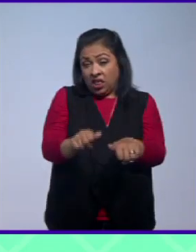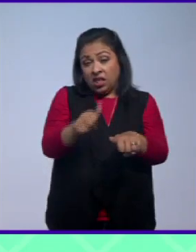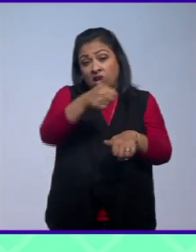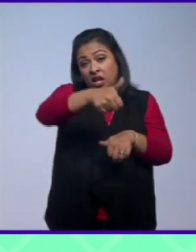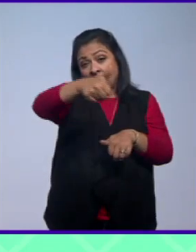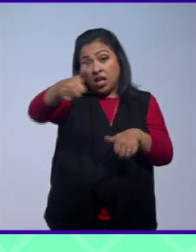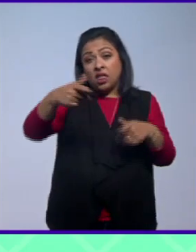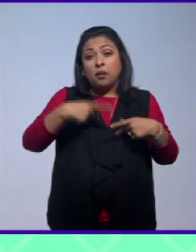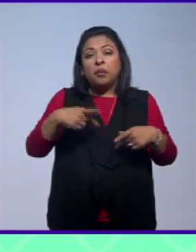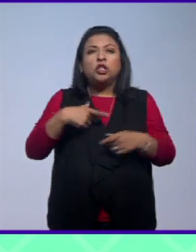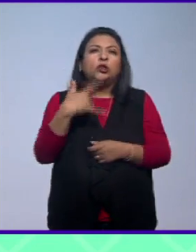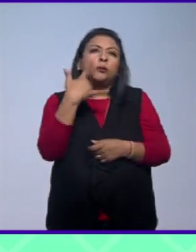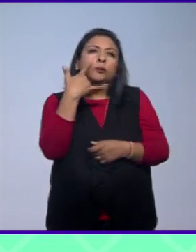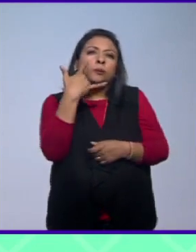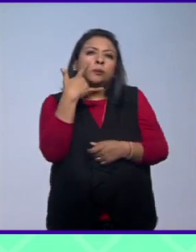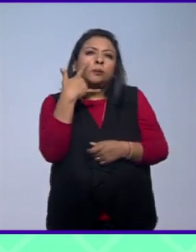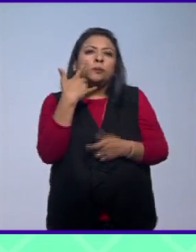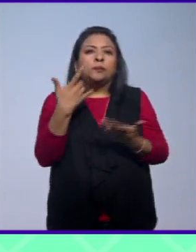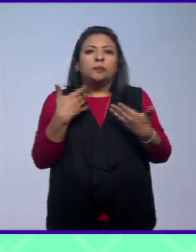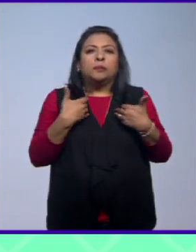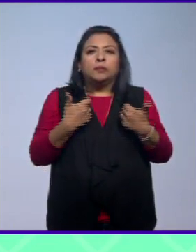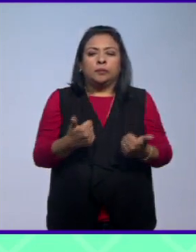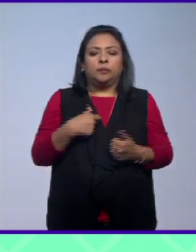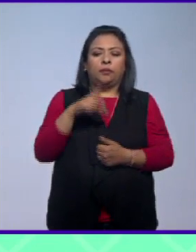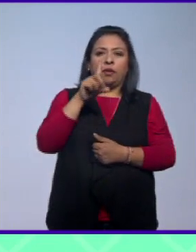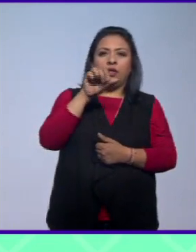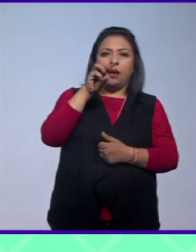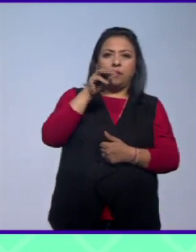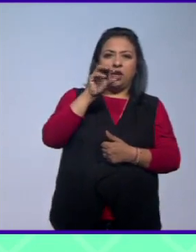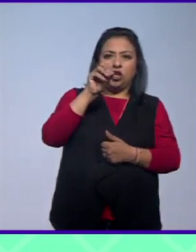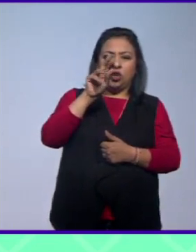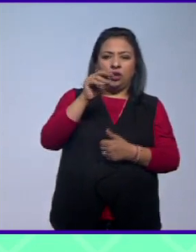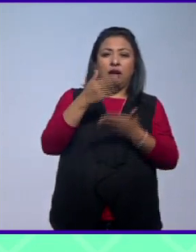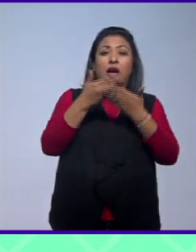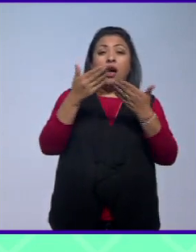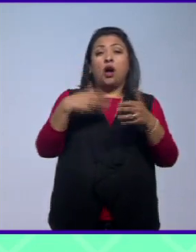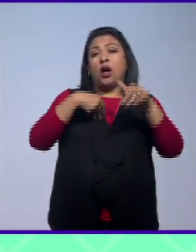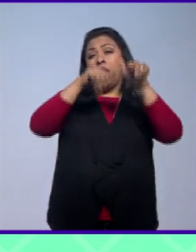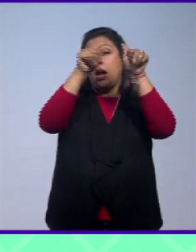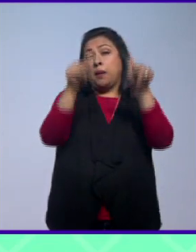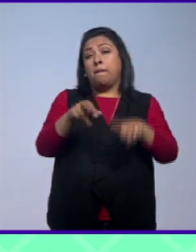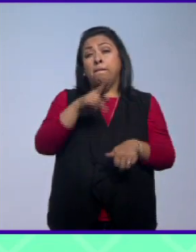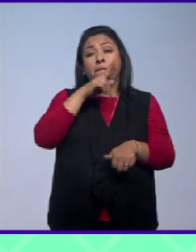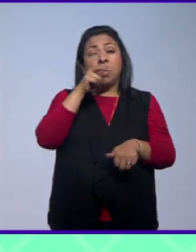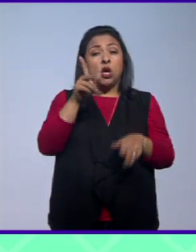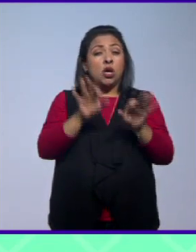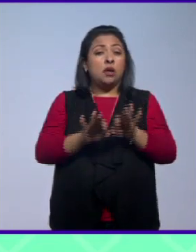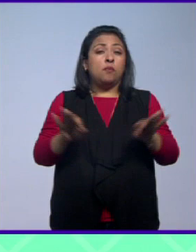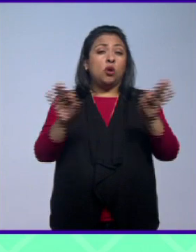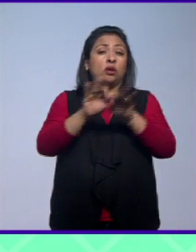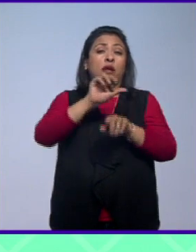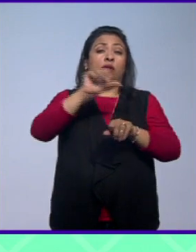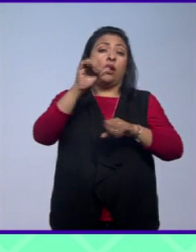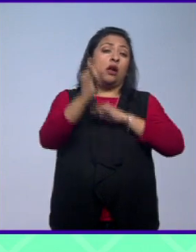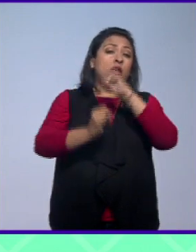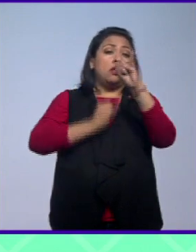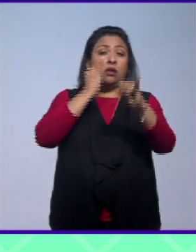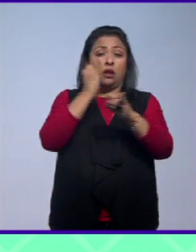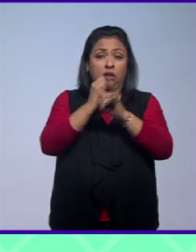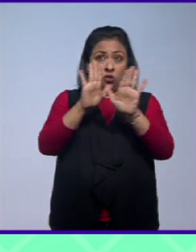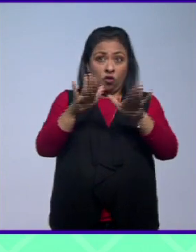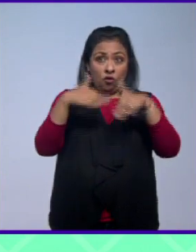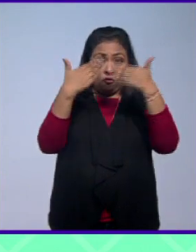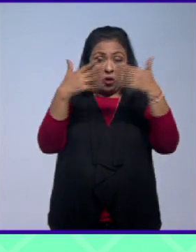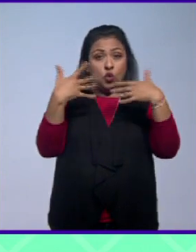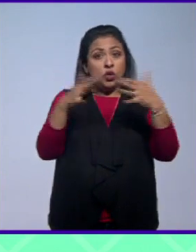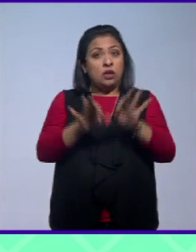los espectadores Damián Ortega quien actualmente es de los artistas mejor posicionados a nivel internacional ha